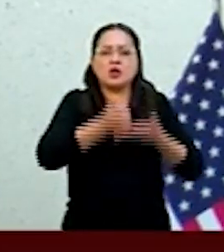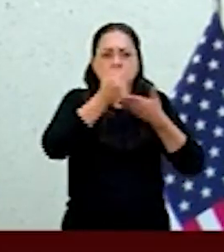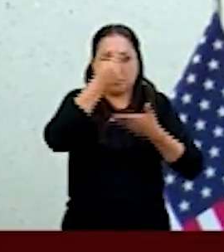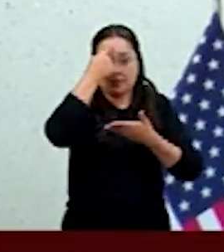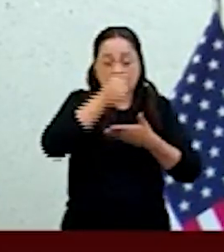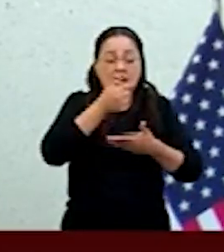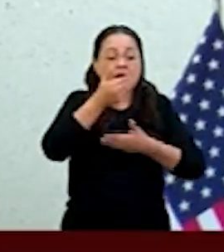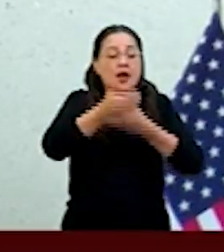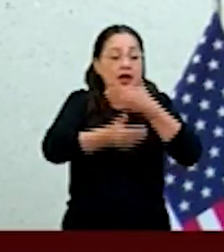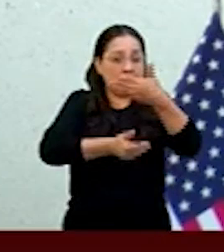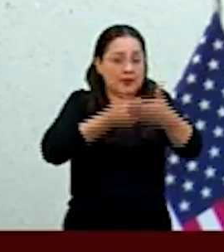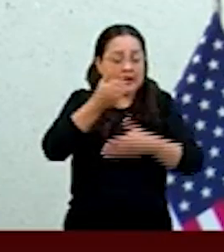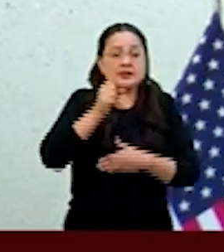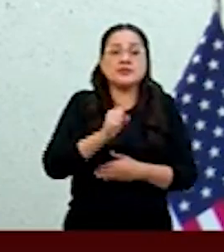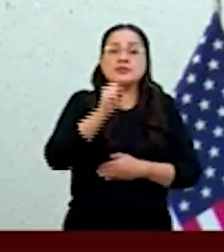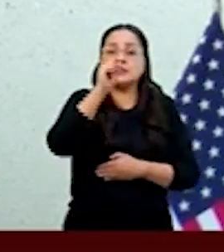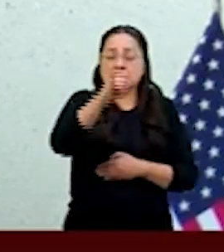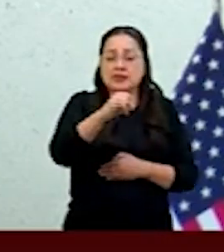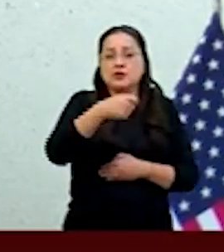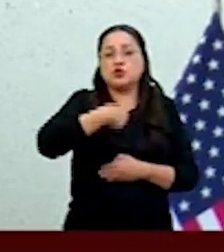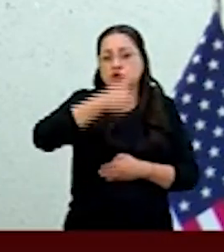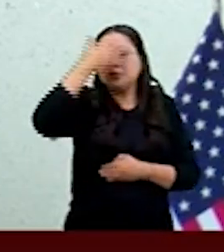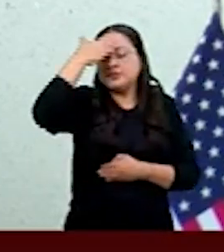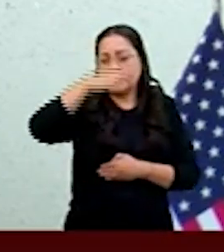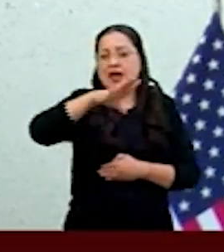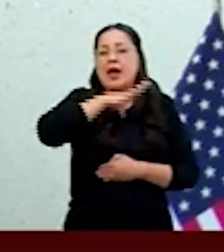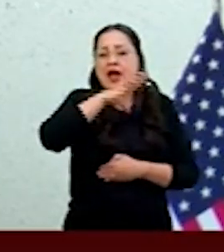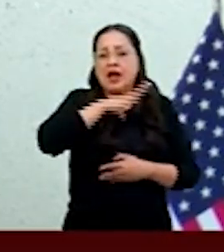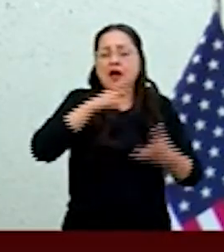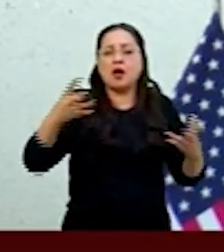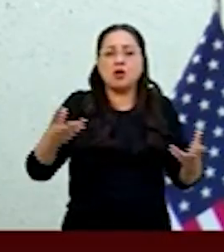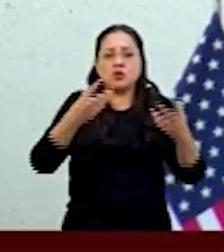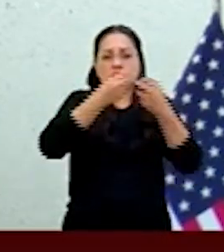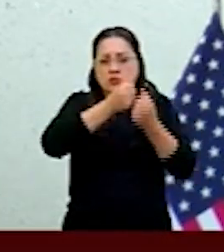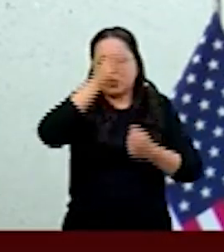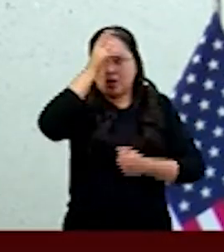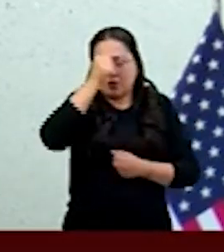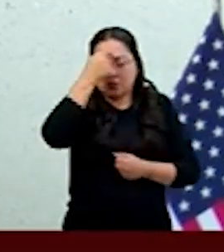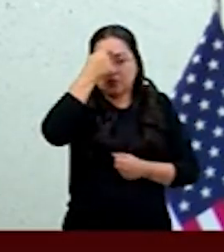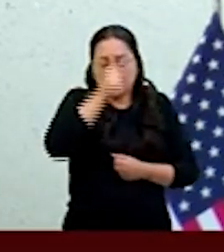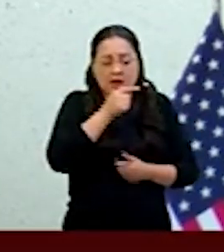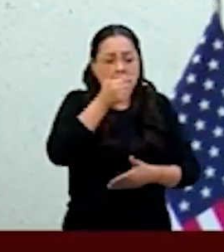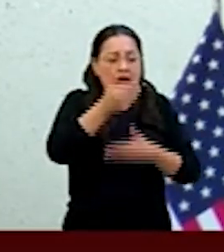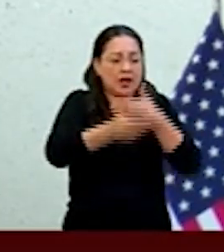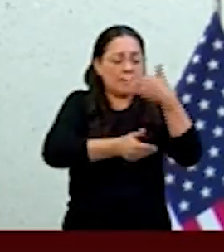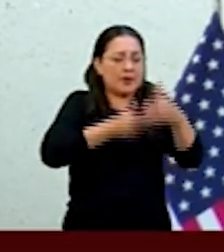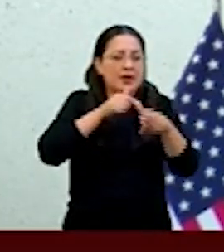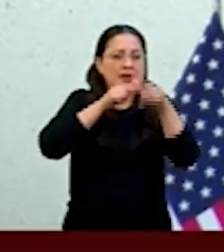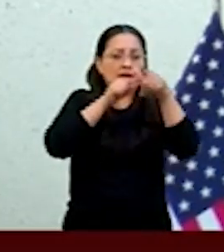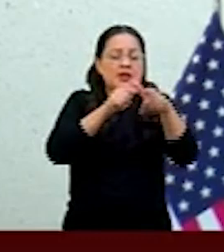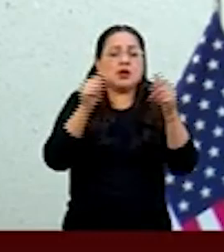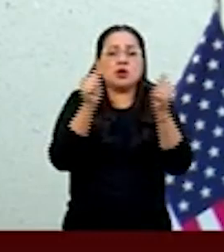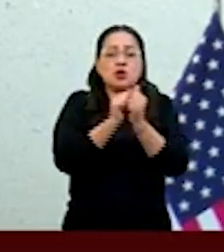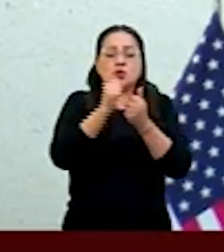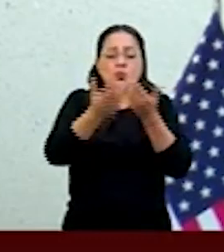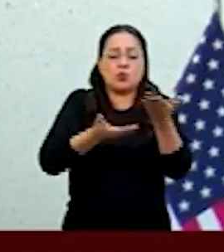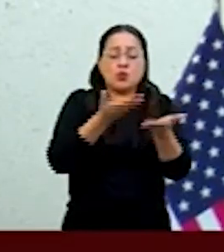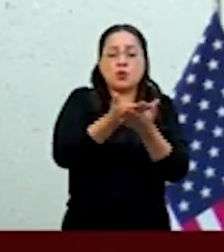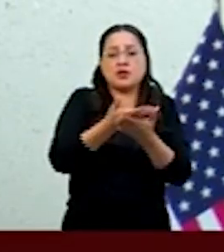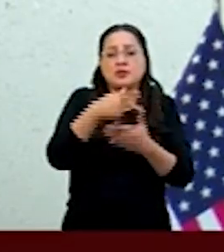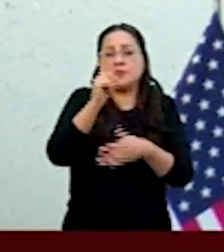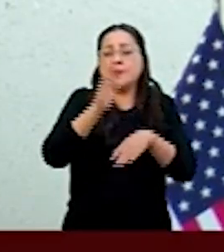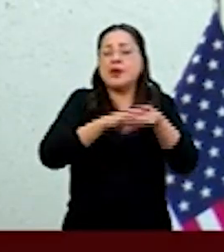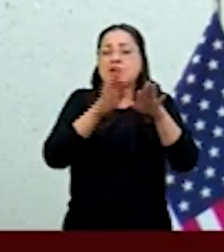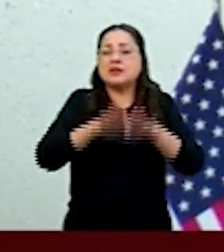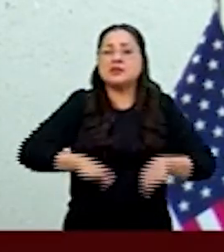segura que lograremos los acuerdos para salir adelante positivamente con estas propuestas, sobre todo el